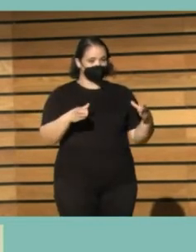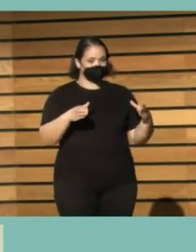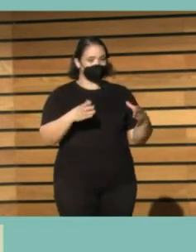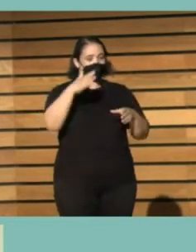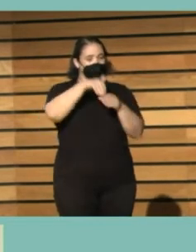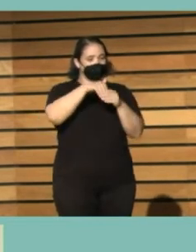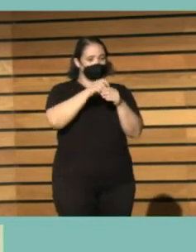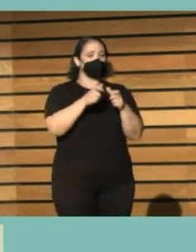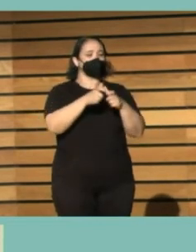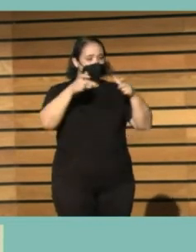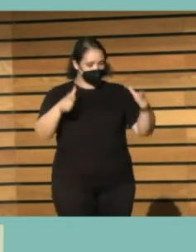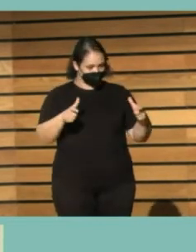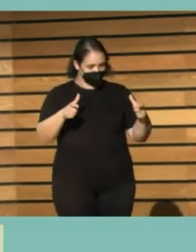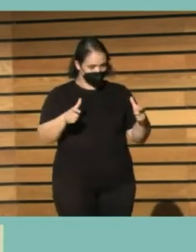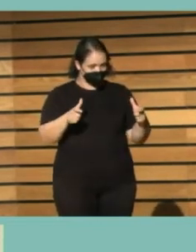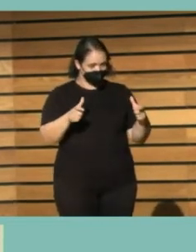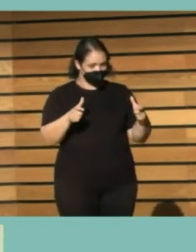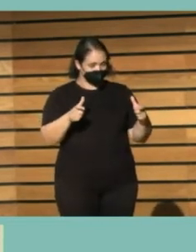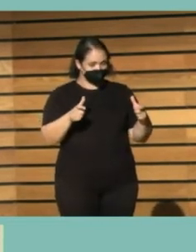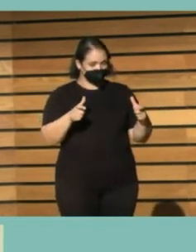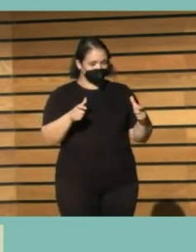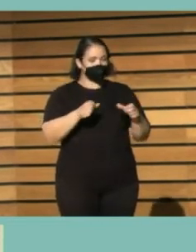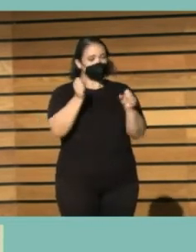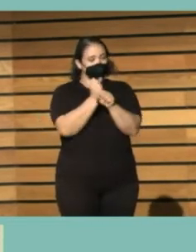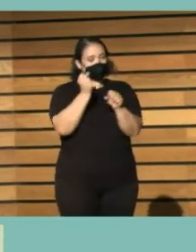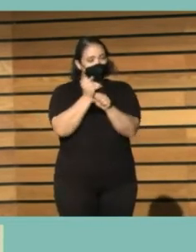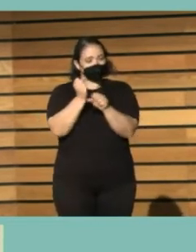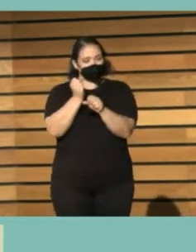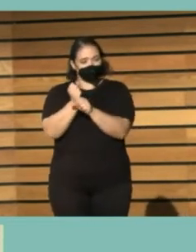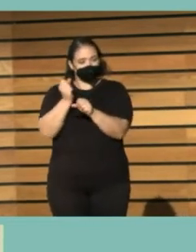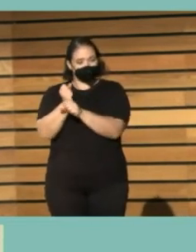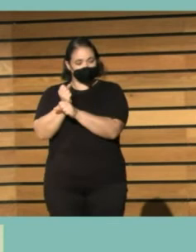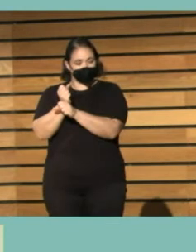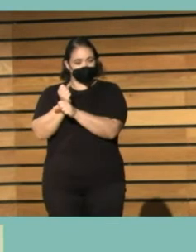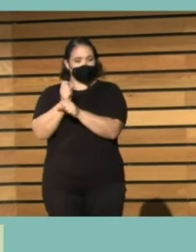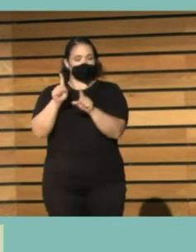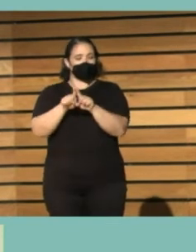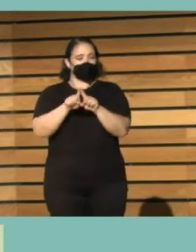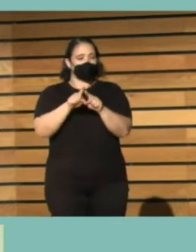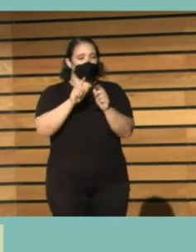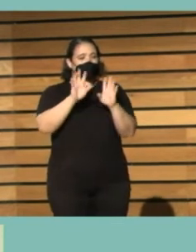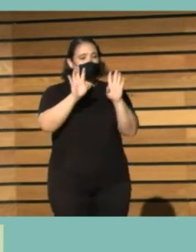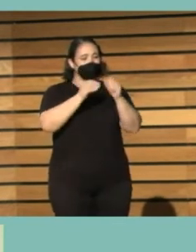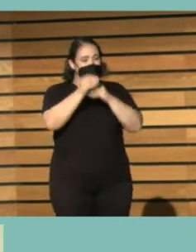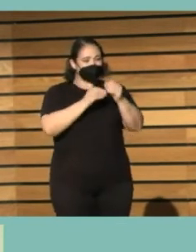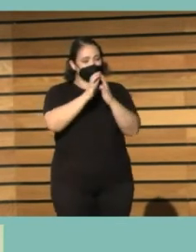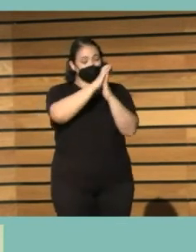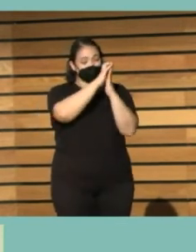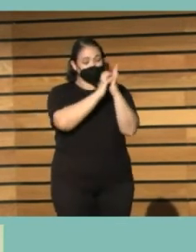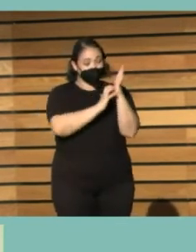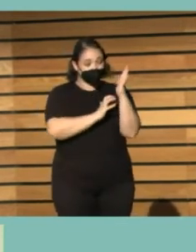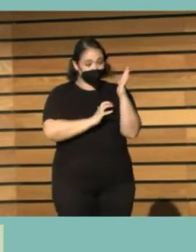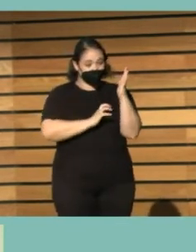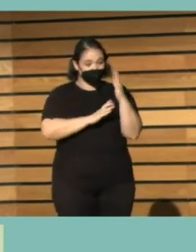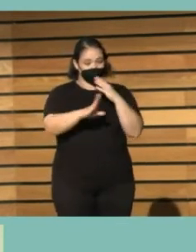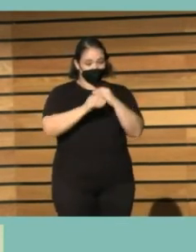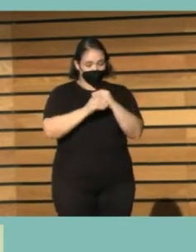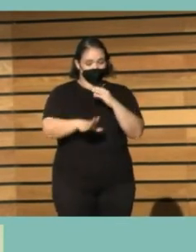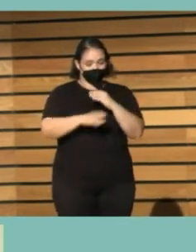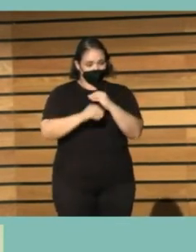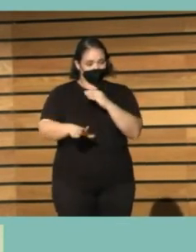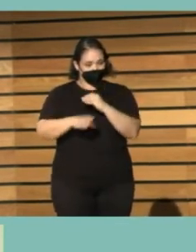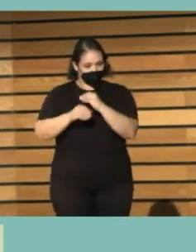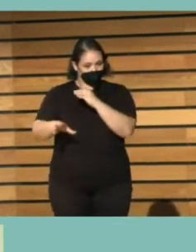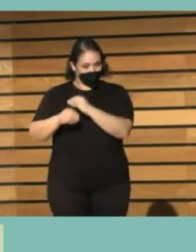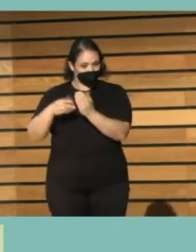contenidos. Para ello, se está trabajando en la elaboración de un informe, se está recopilando la información ahora mismo,